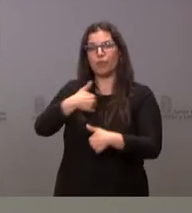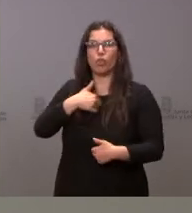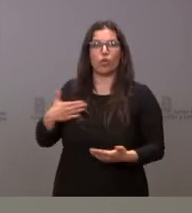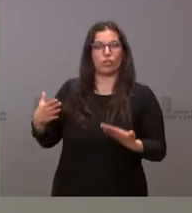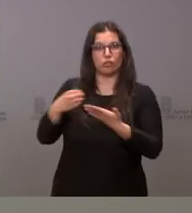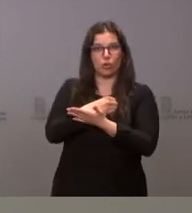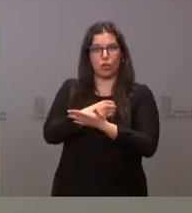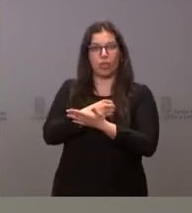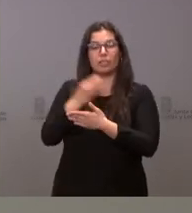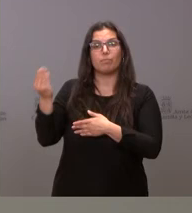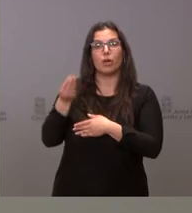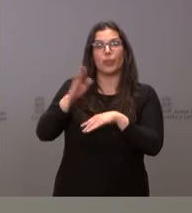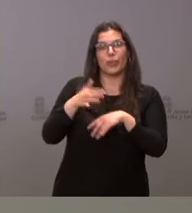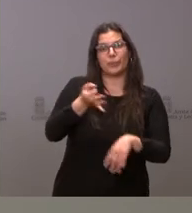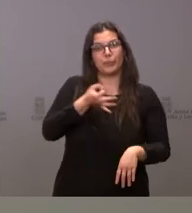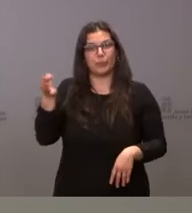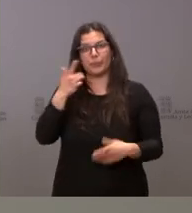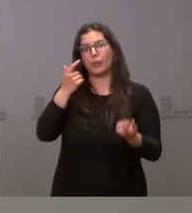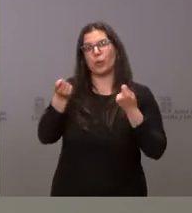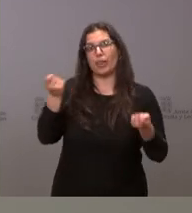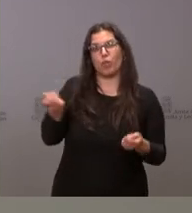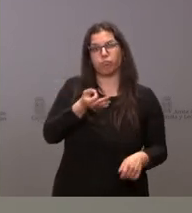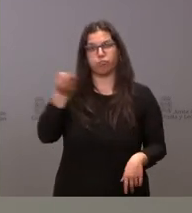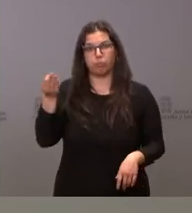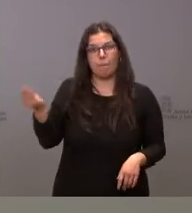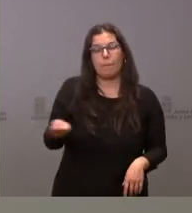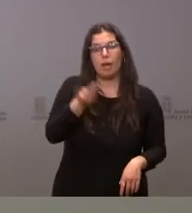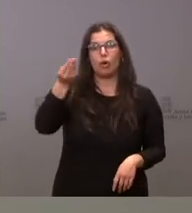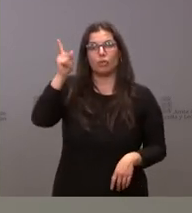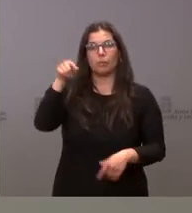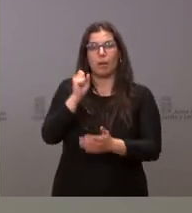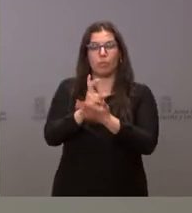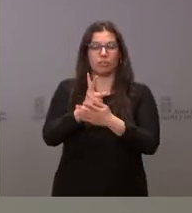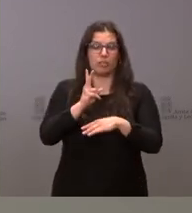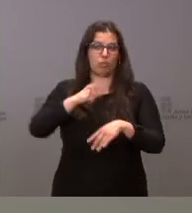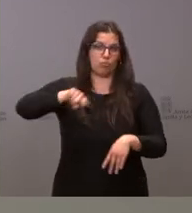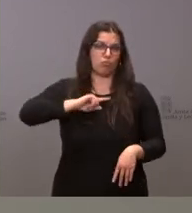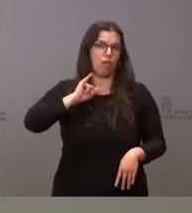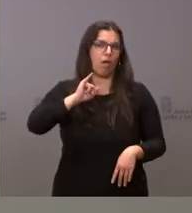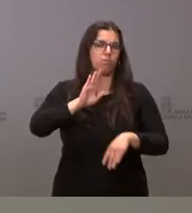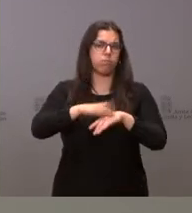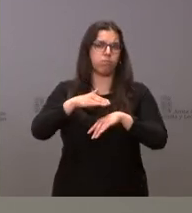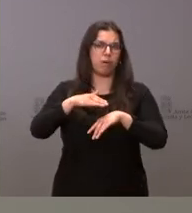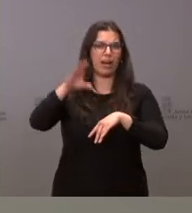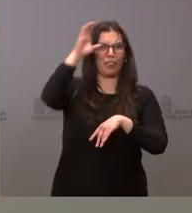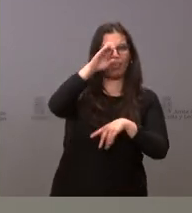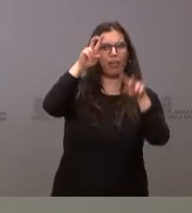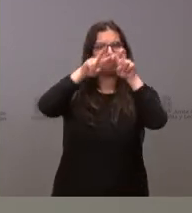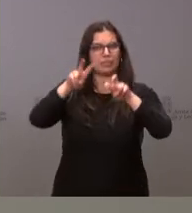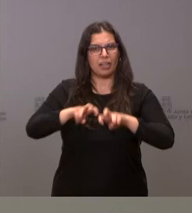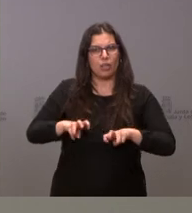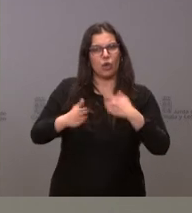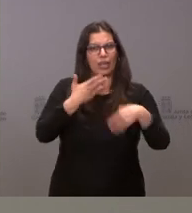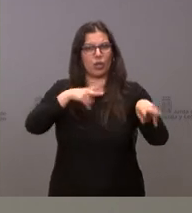mejorando la eficacia, mejorando la coordinación y mejorando esa apuesta que tenemos de la ciencia, la investigación, la